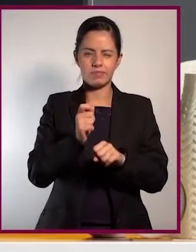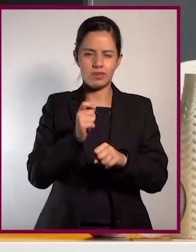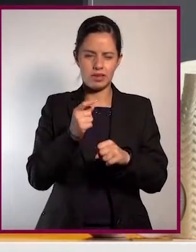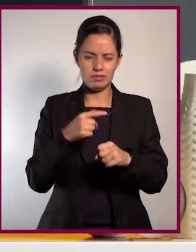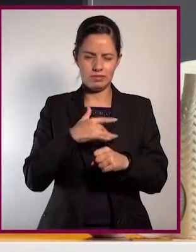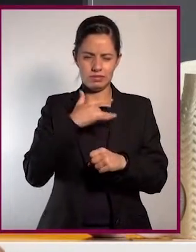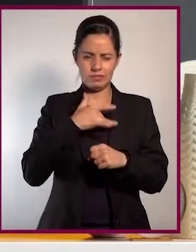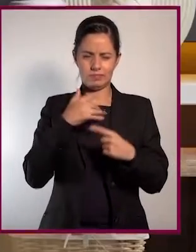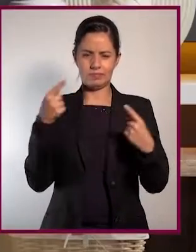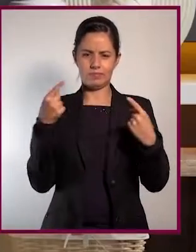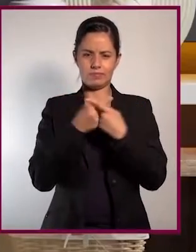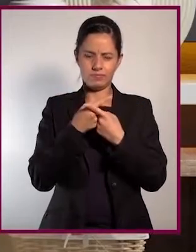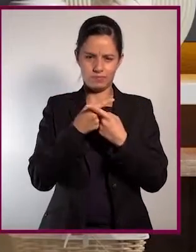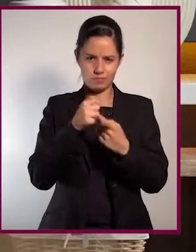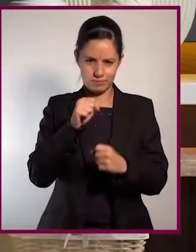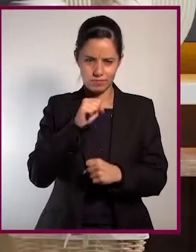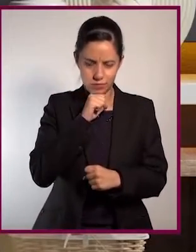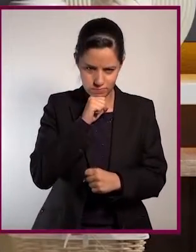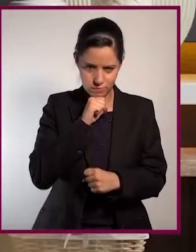alergias.